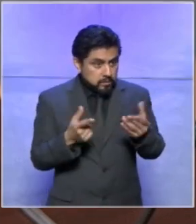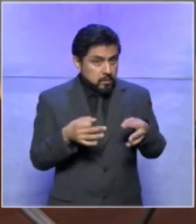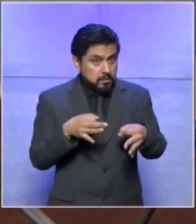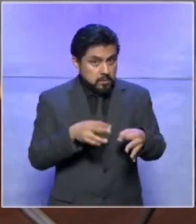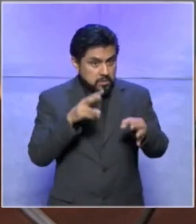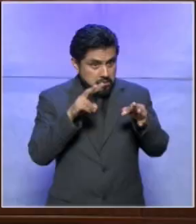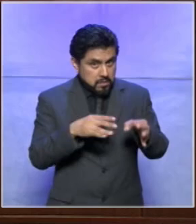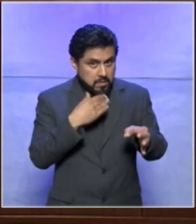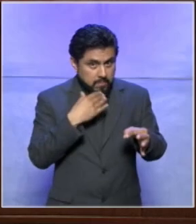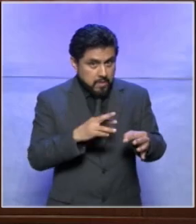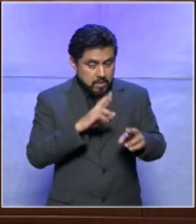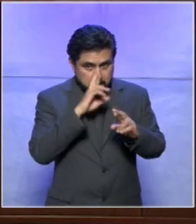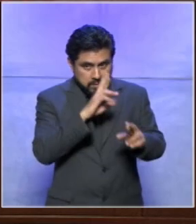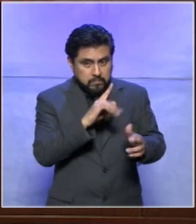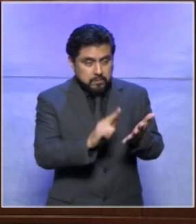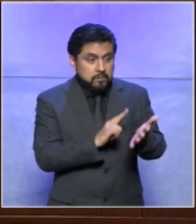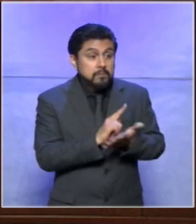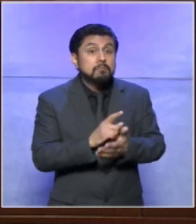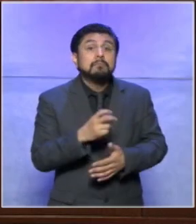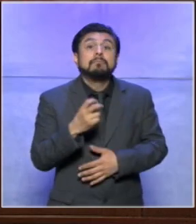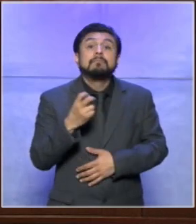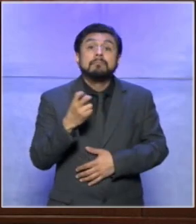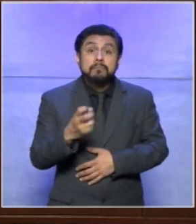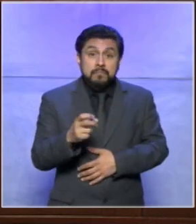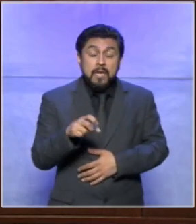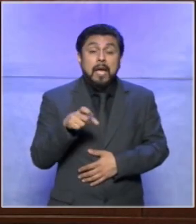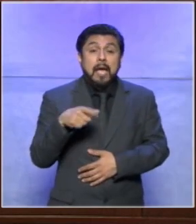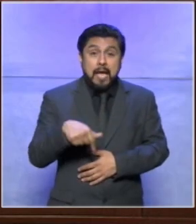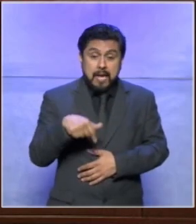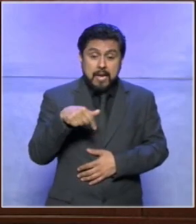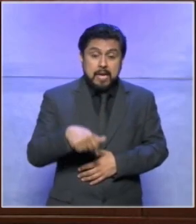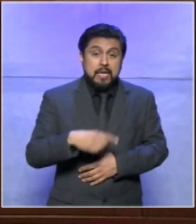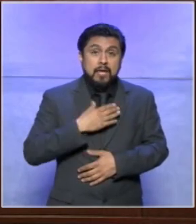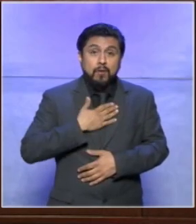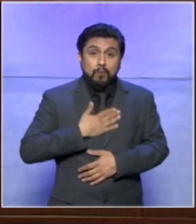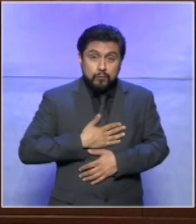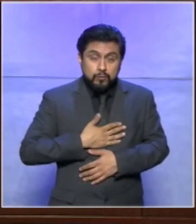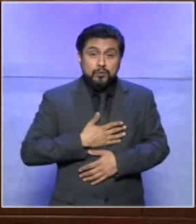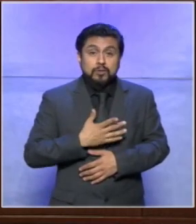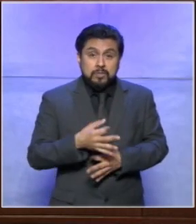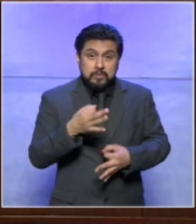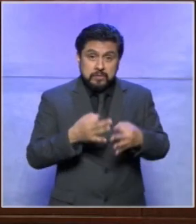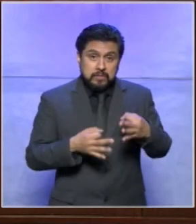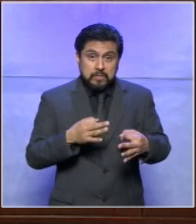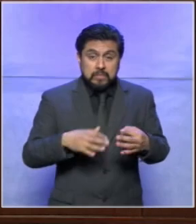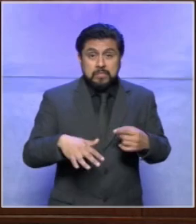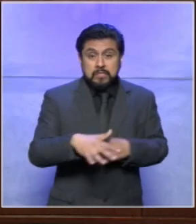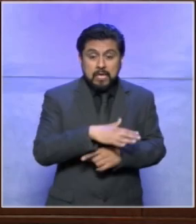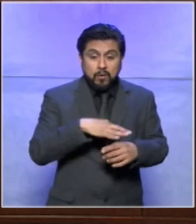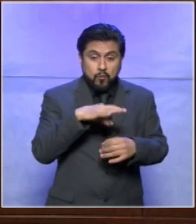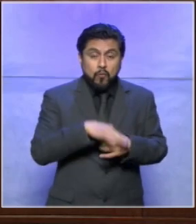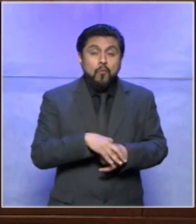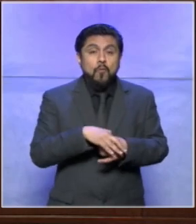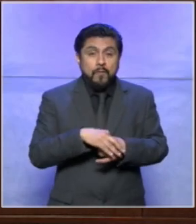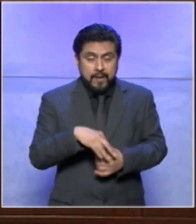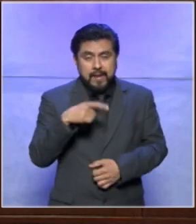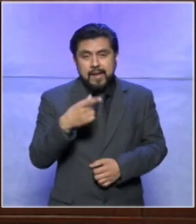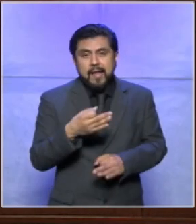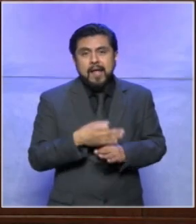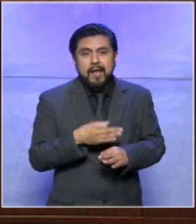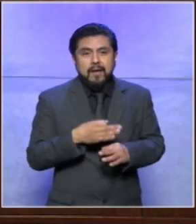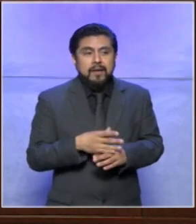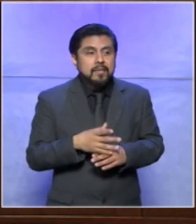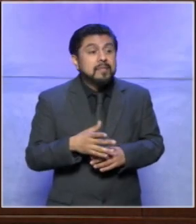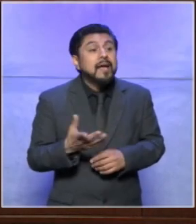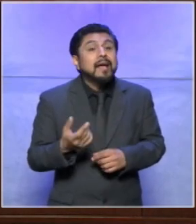llevan a cabo muy bien pues aquí se hace justicia electoral efectivamente y nosotros lo que estamos buscando